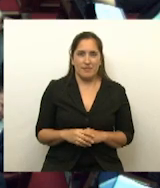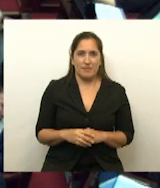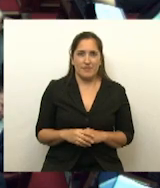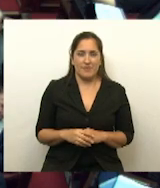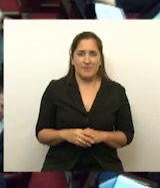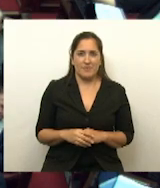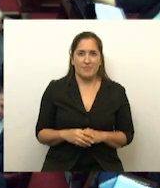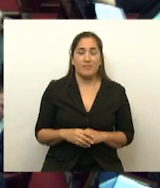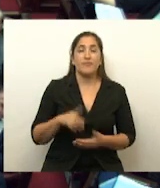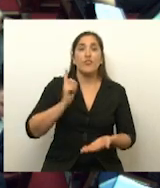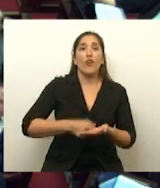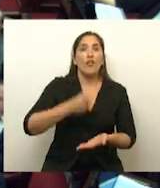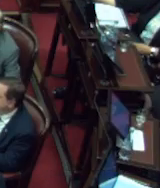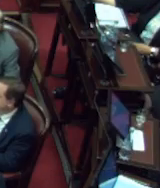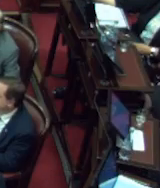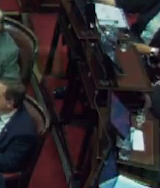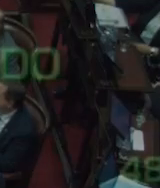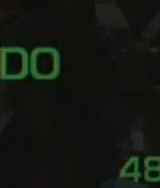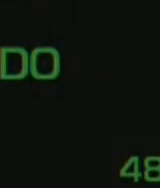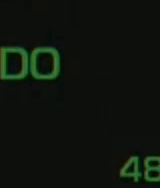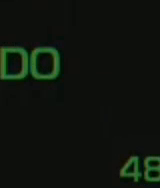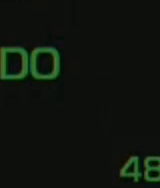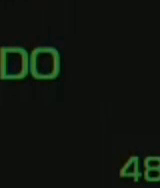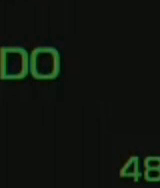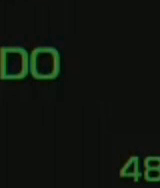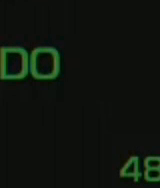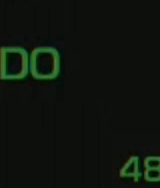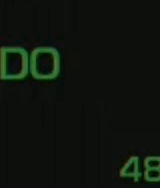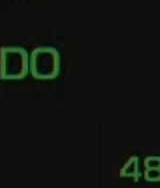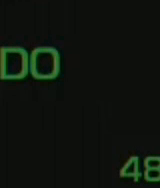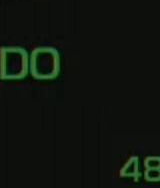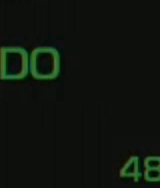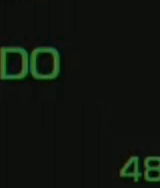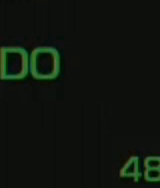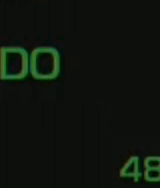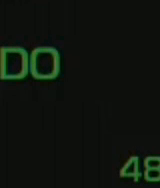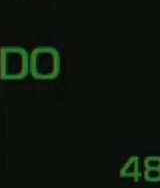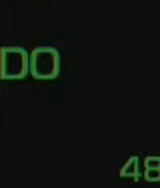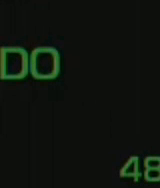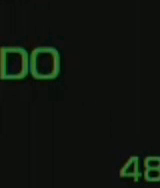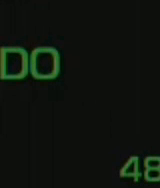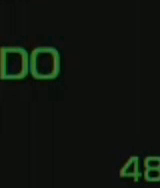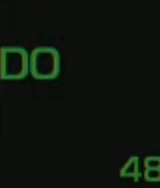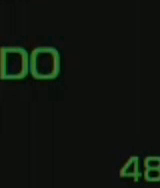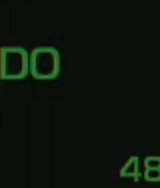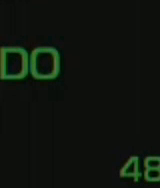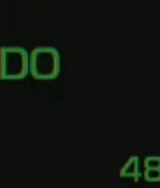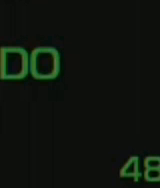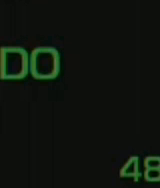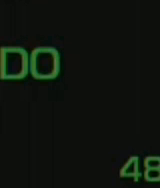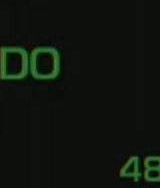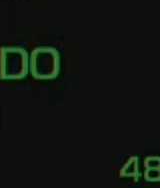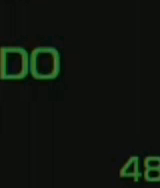Para el orden del día 954, general y particular, afirmativo, 955, perdón, afirmativo, 48